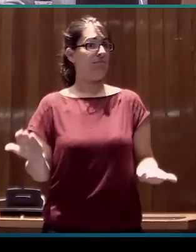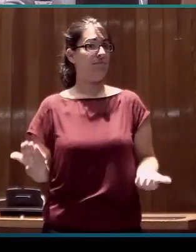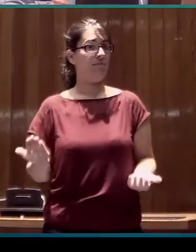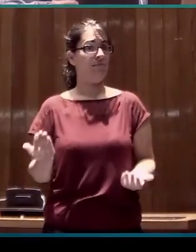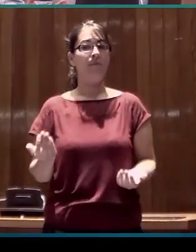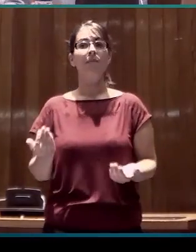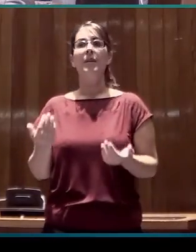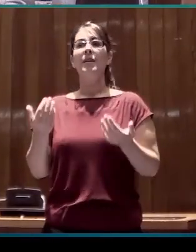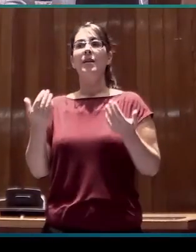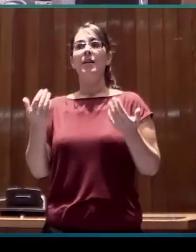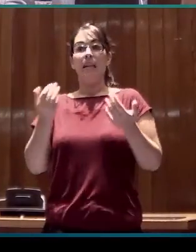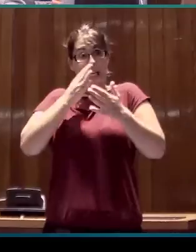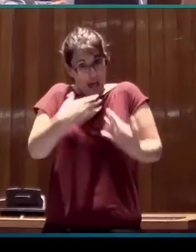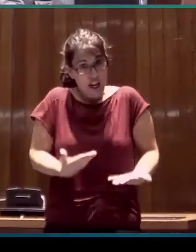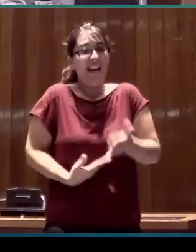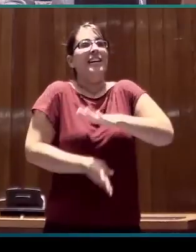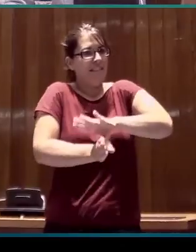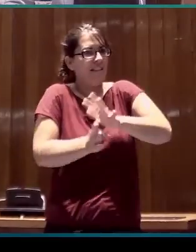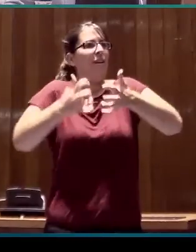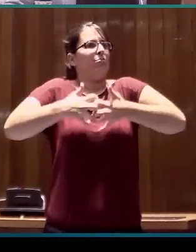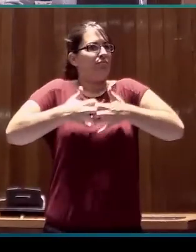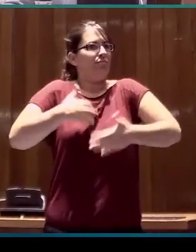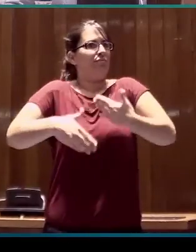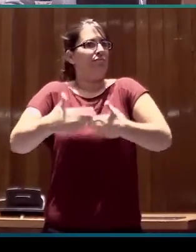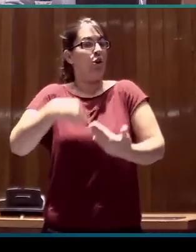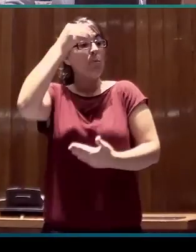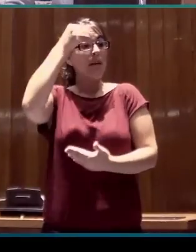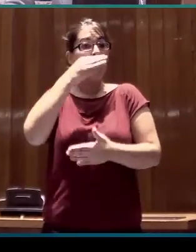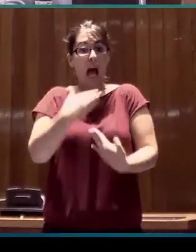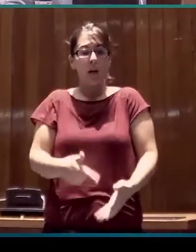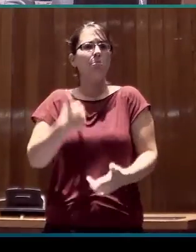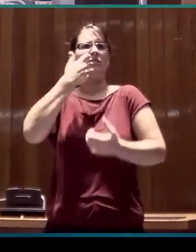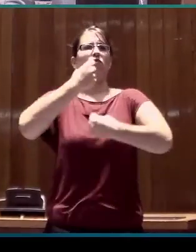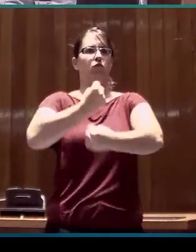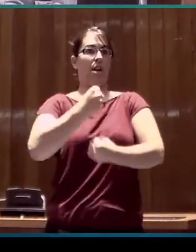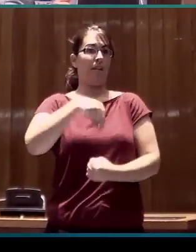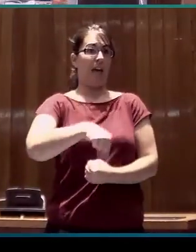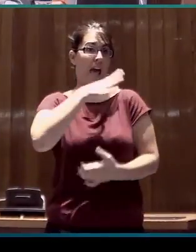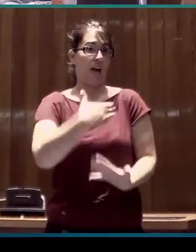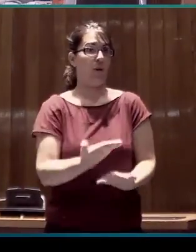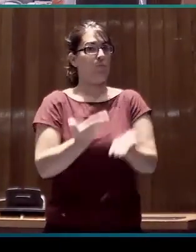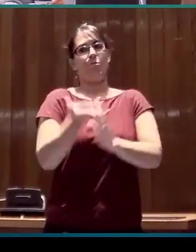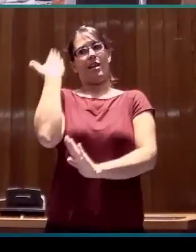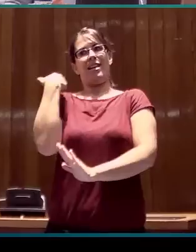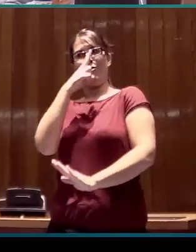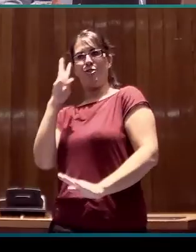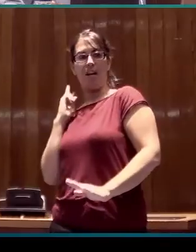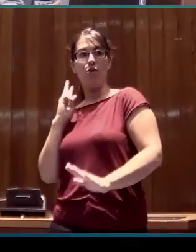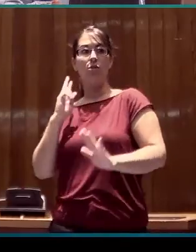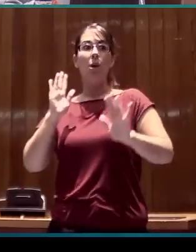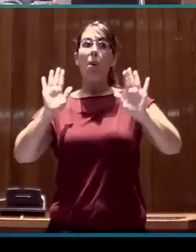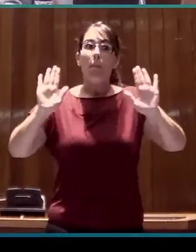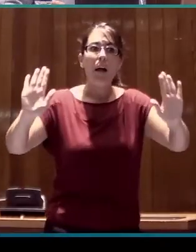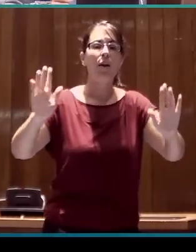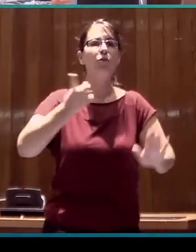Y sigue en marcha y yo creo que con más fuerza todavía. Sin embargo, seguimos sintiendo